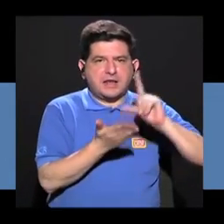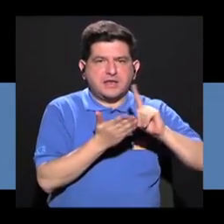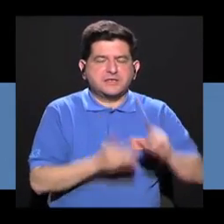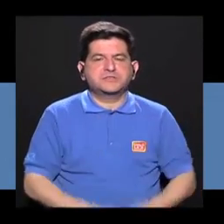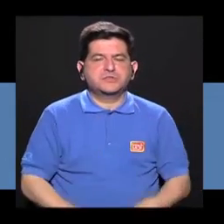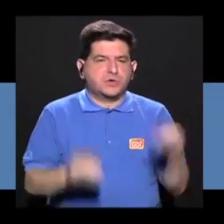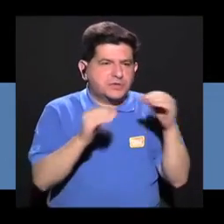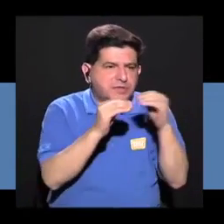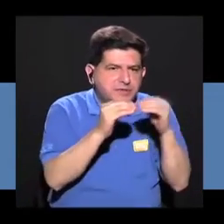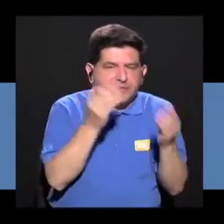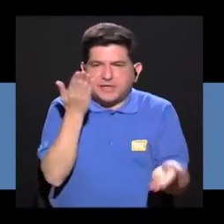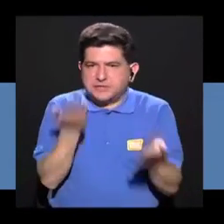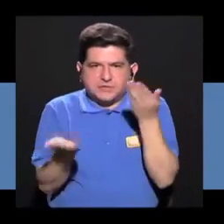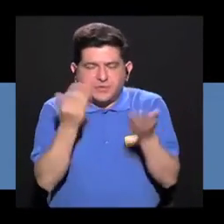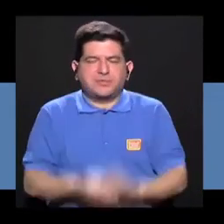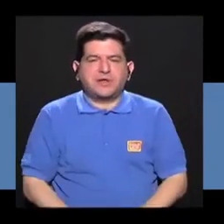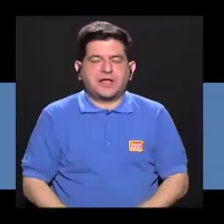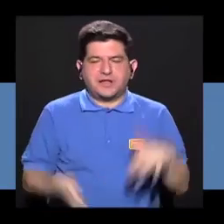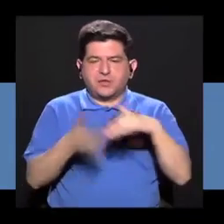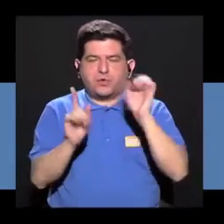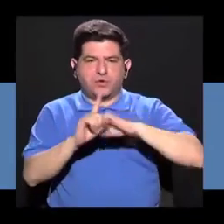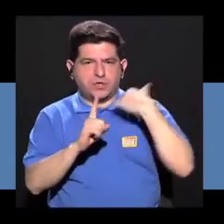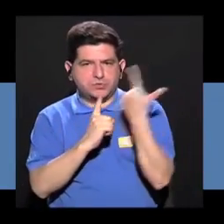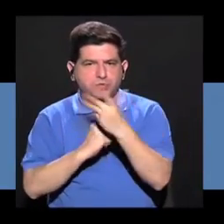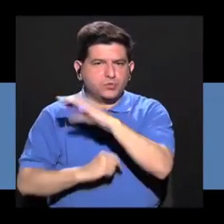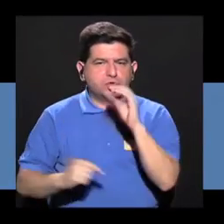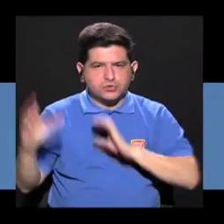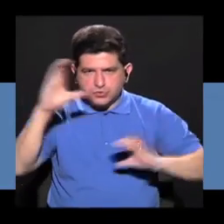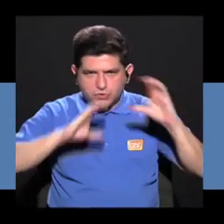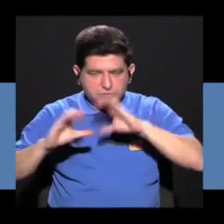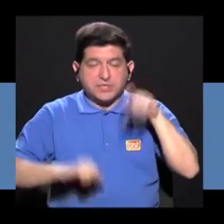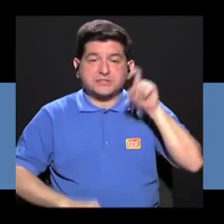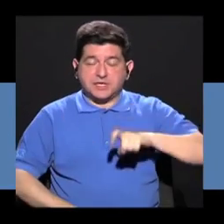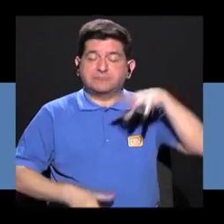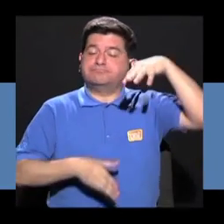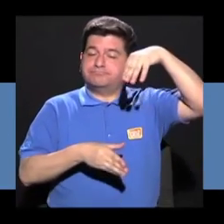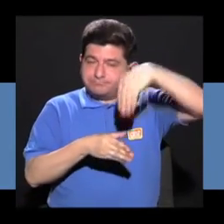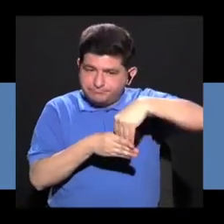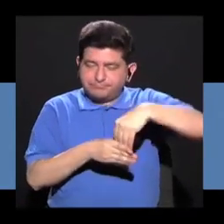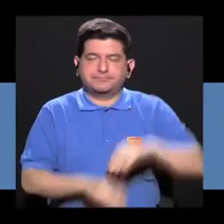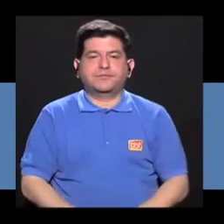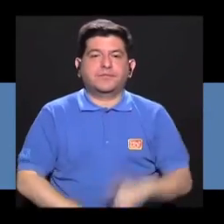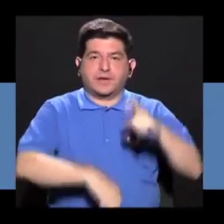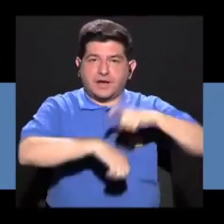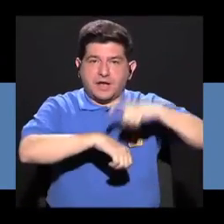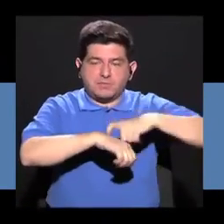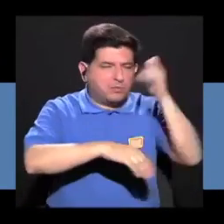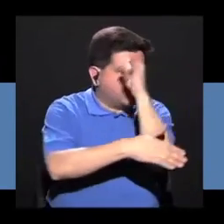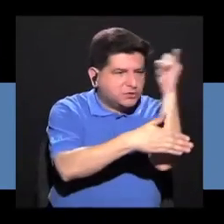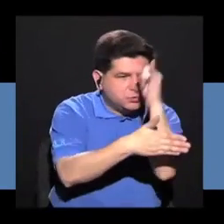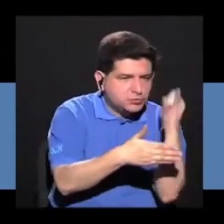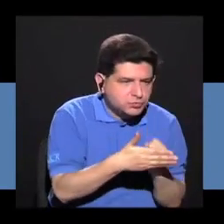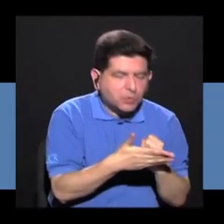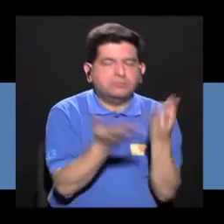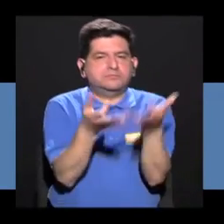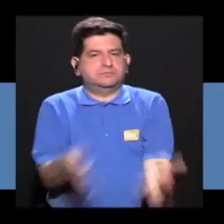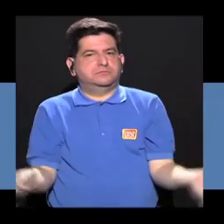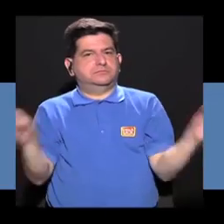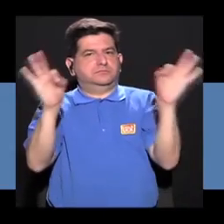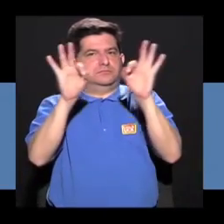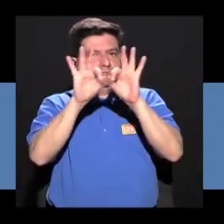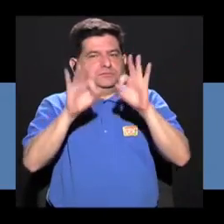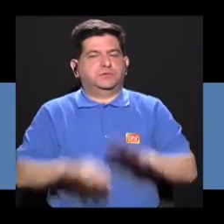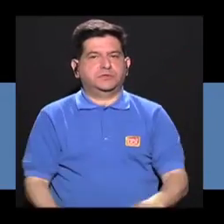hay más lecciones que estudios sociales y ciencias. Entonces, es un aspecto que hay que contemplar. Luego, a la hora de